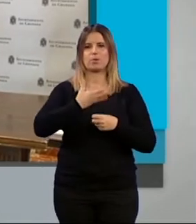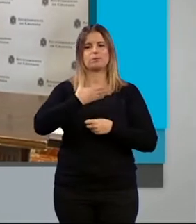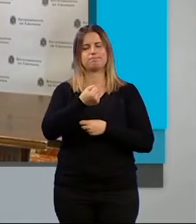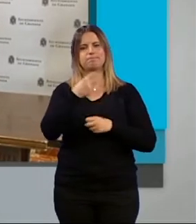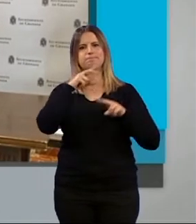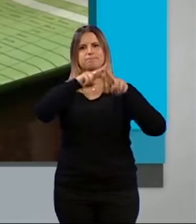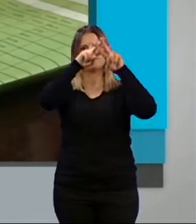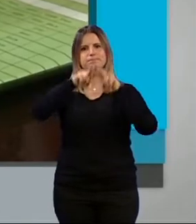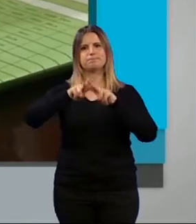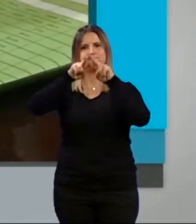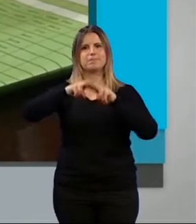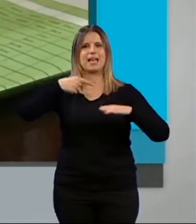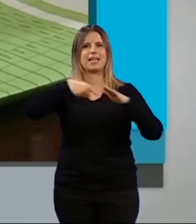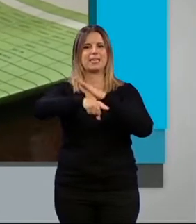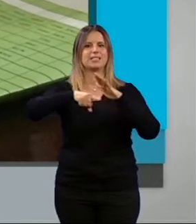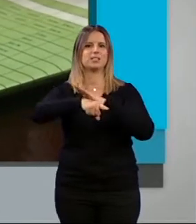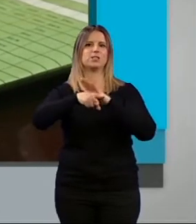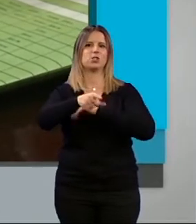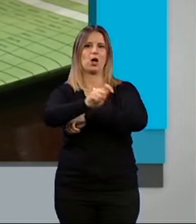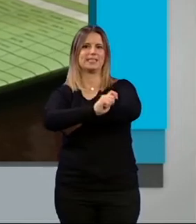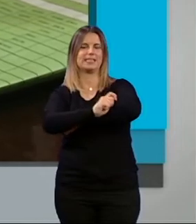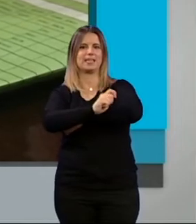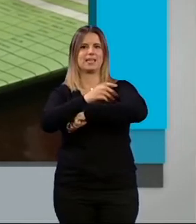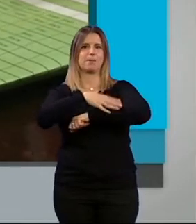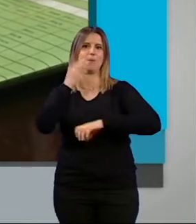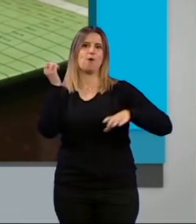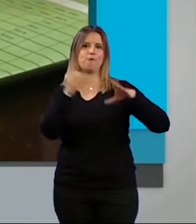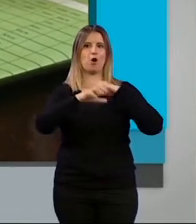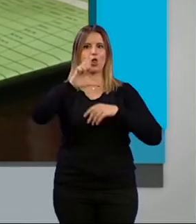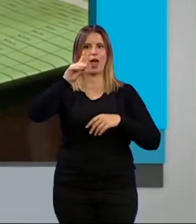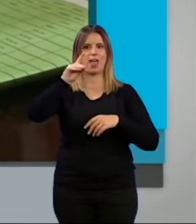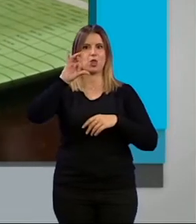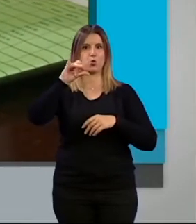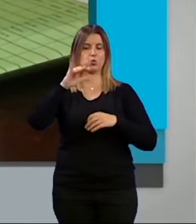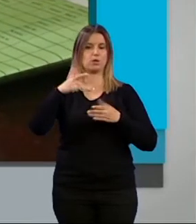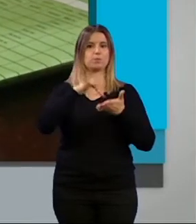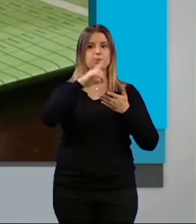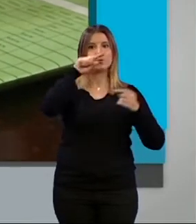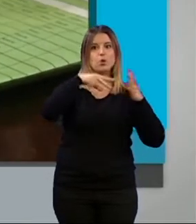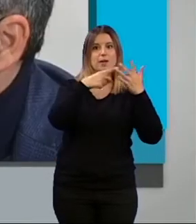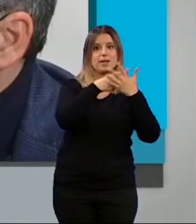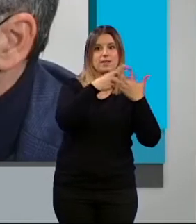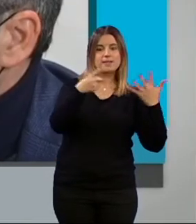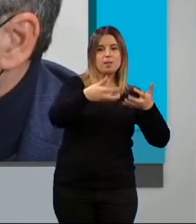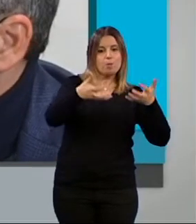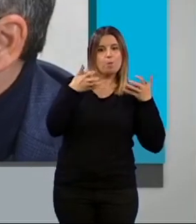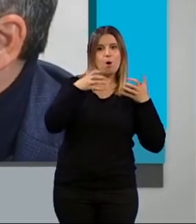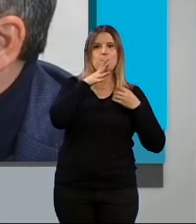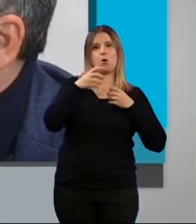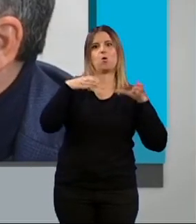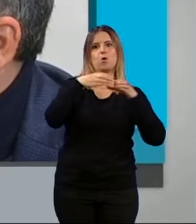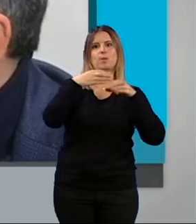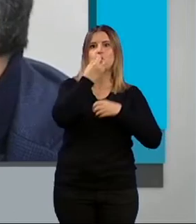balance de la gestión de la Estrategia de Desarrollo Urbano Sostenible Integrado, los fondos EDUSI, desde su concesión en 2016 bajo el mandato del equipo de gobierno